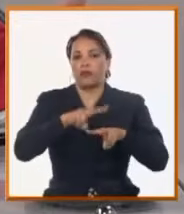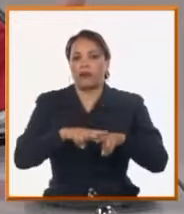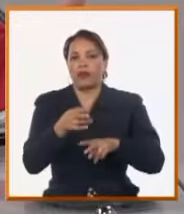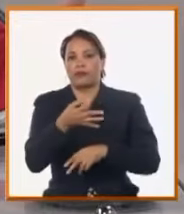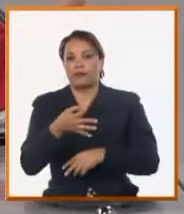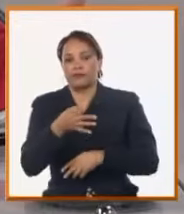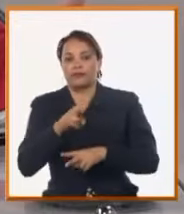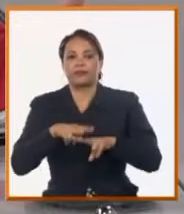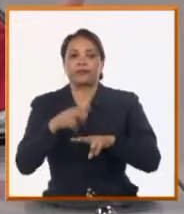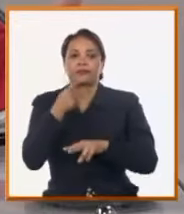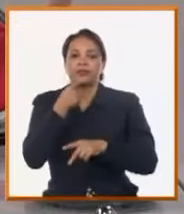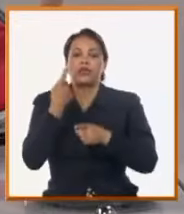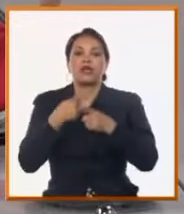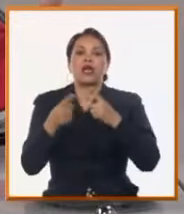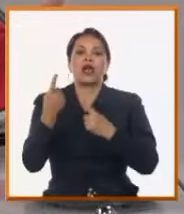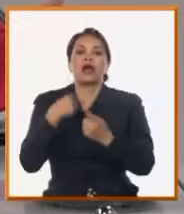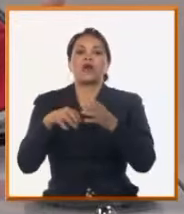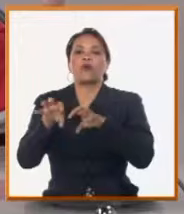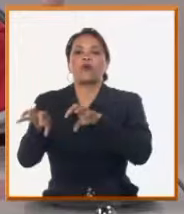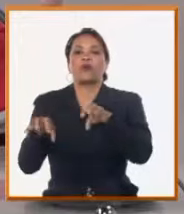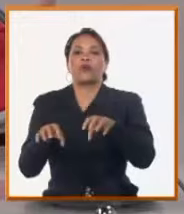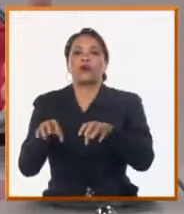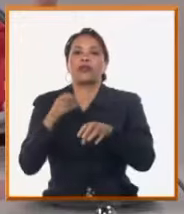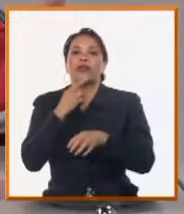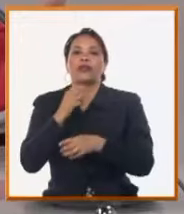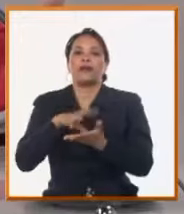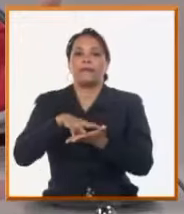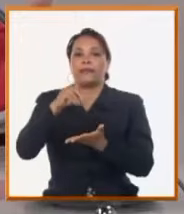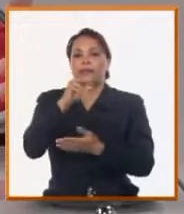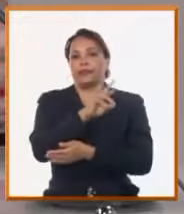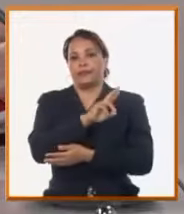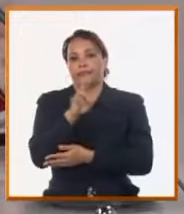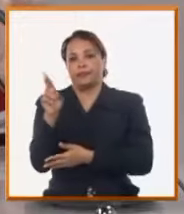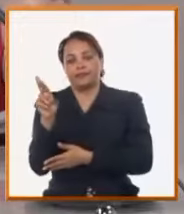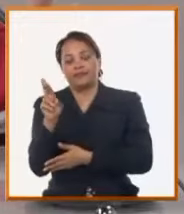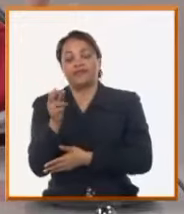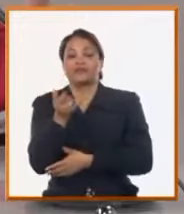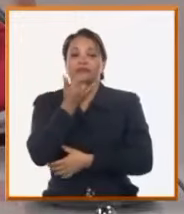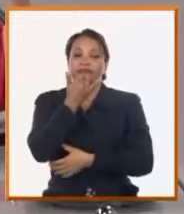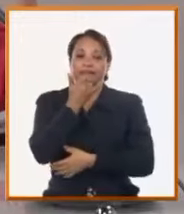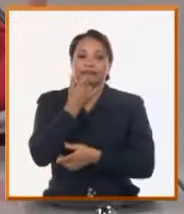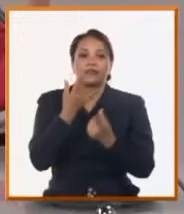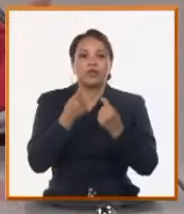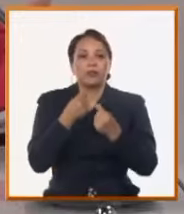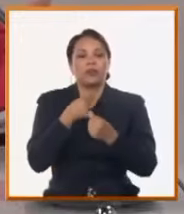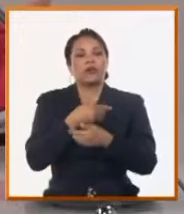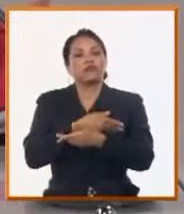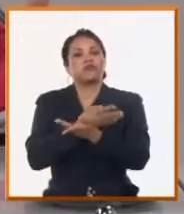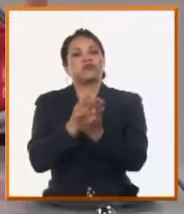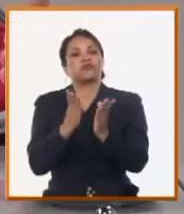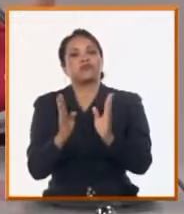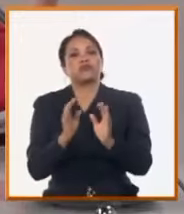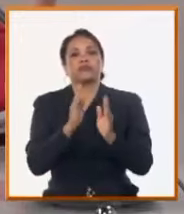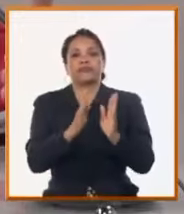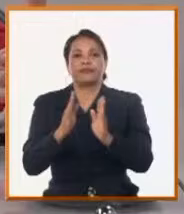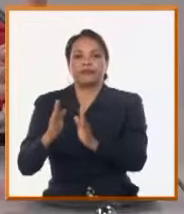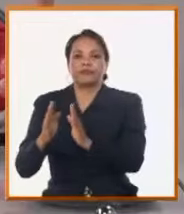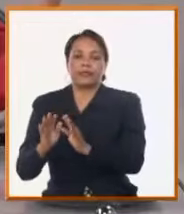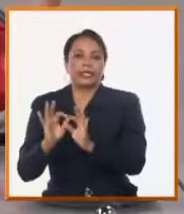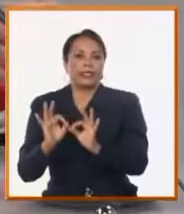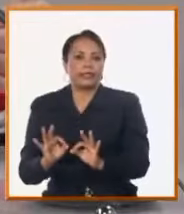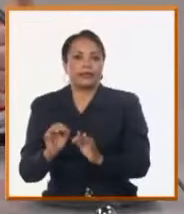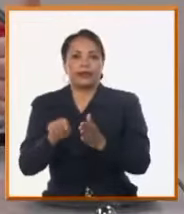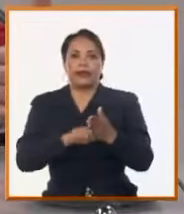Vieja y en algunas zonas de Plaza de la Revolución. Con muchas dificultades todavía, pero hemos tenido que distribuir el agua de esa forma. Y